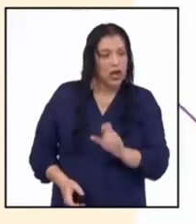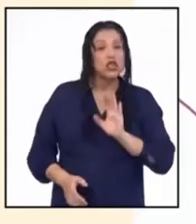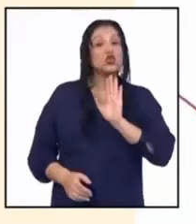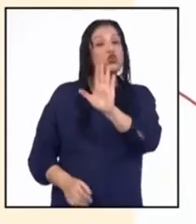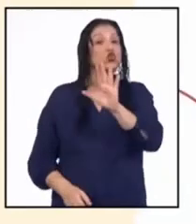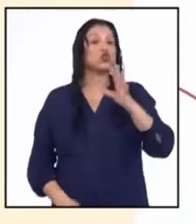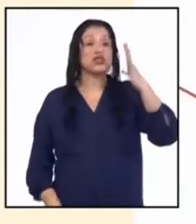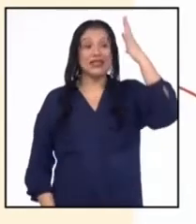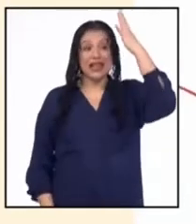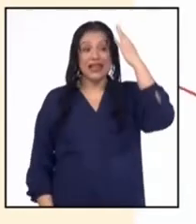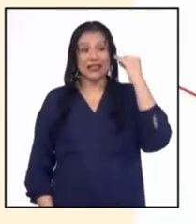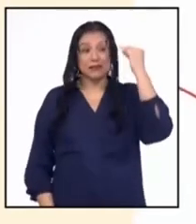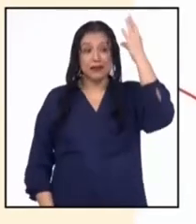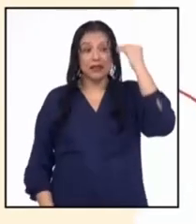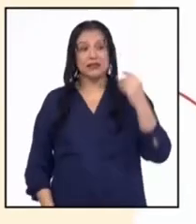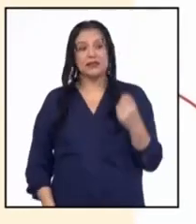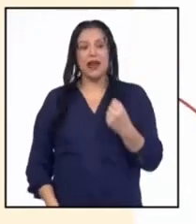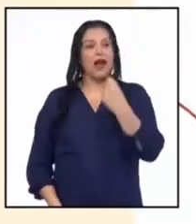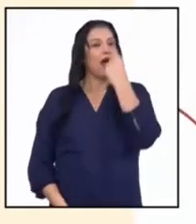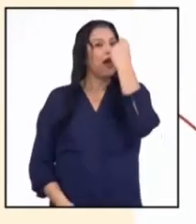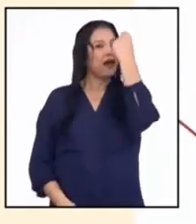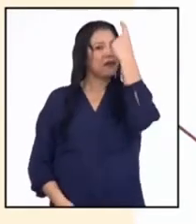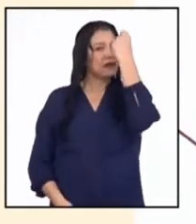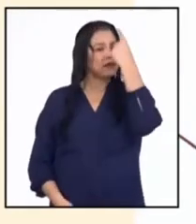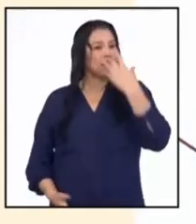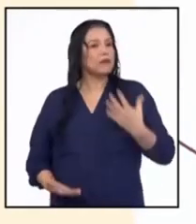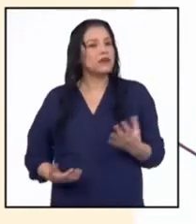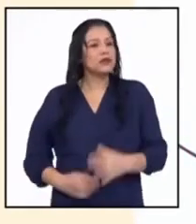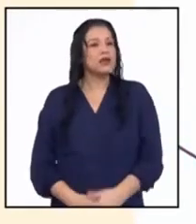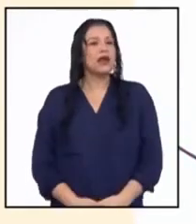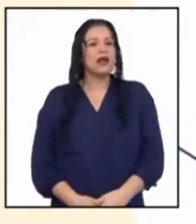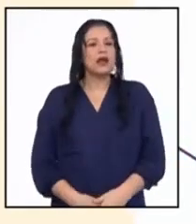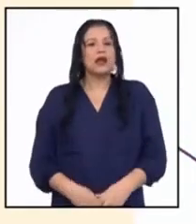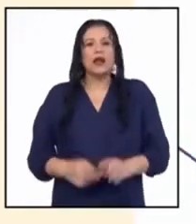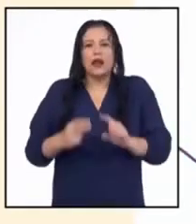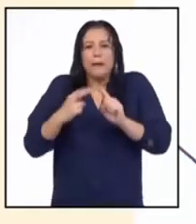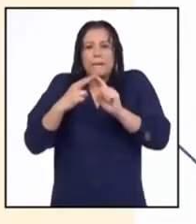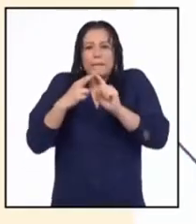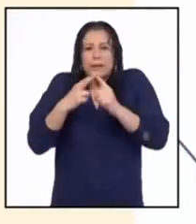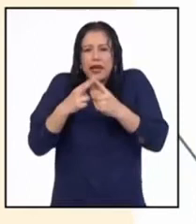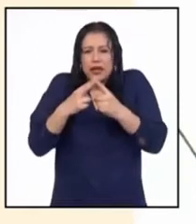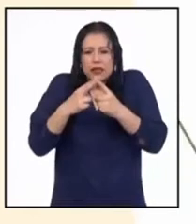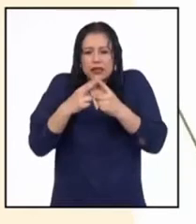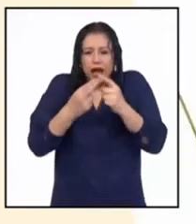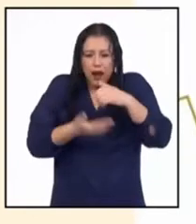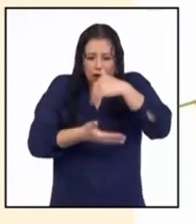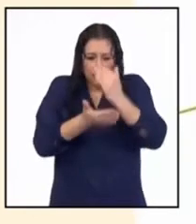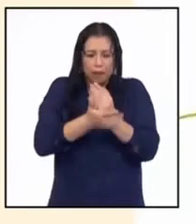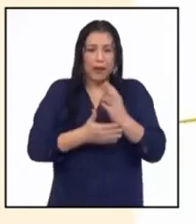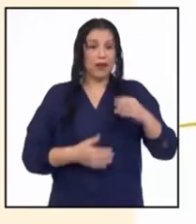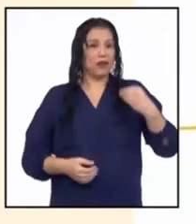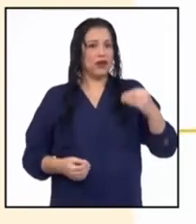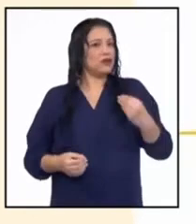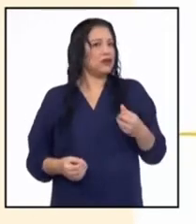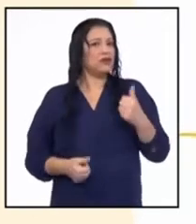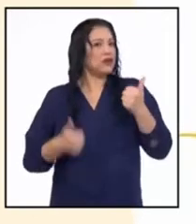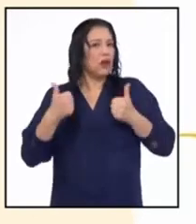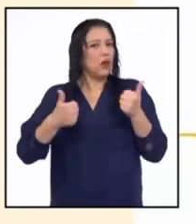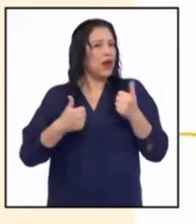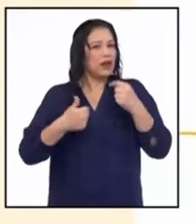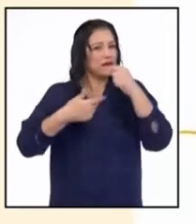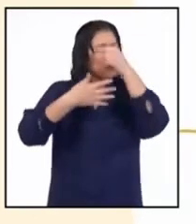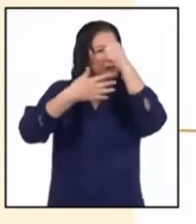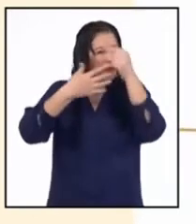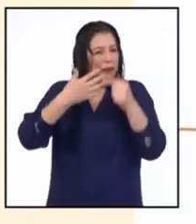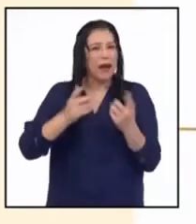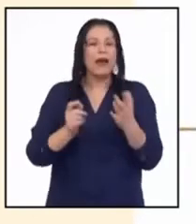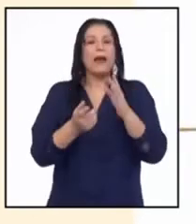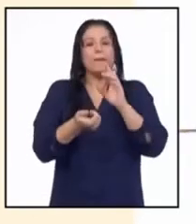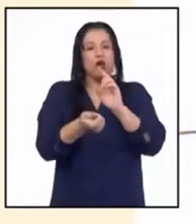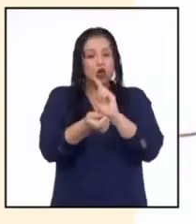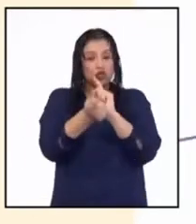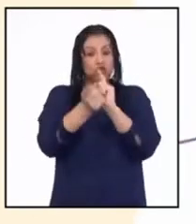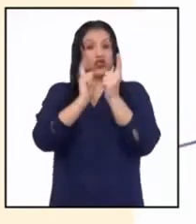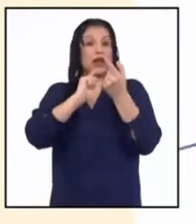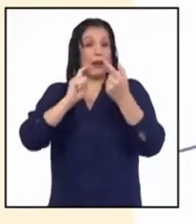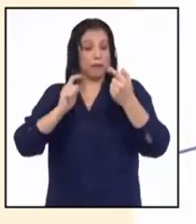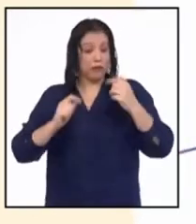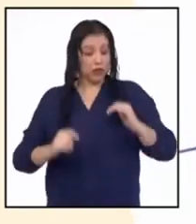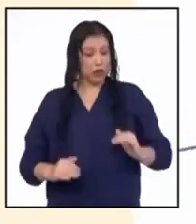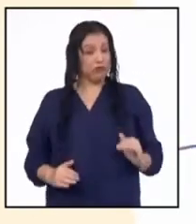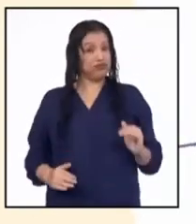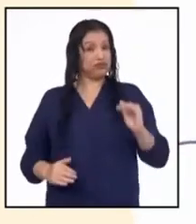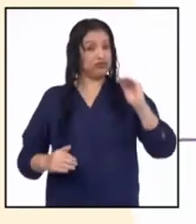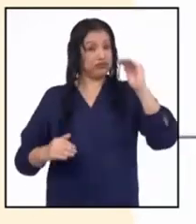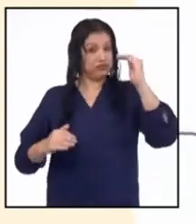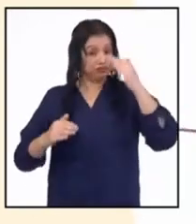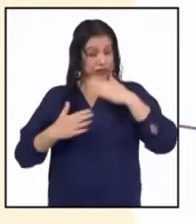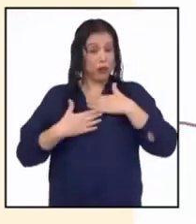vivencias, entendemos que el inicio de la adolescencia está marcado por los cambios puberales, pero